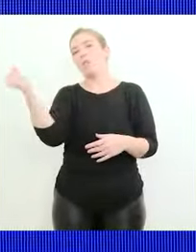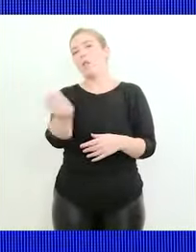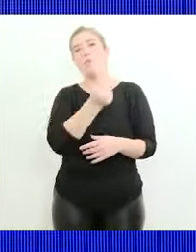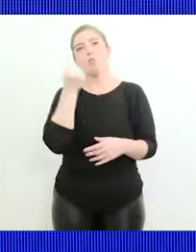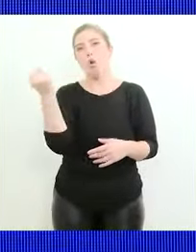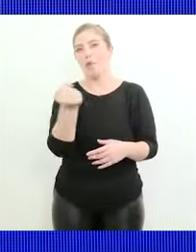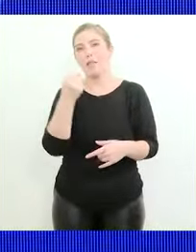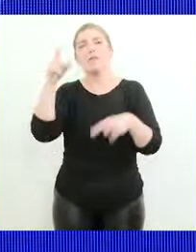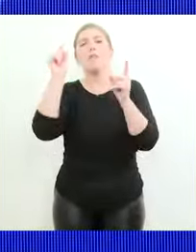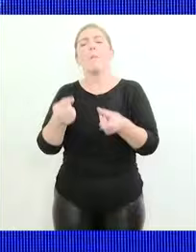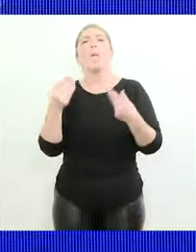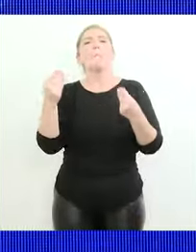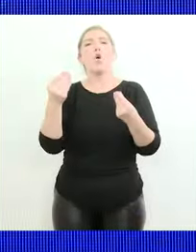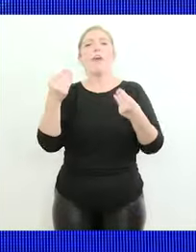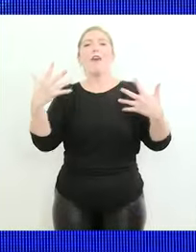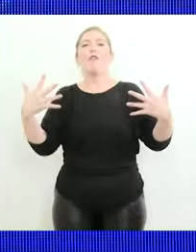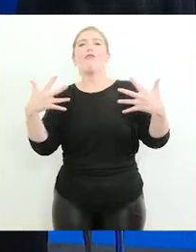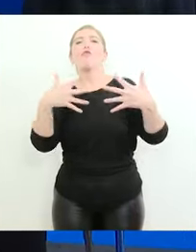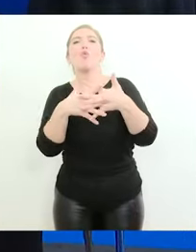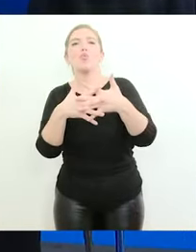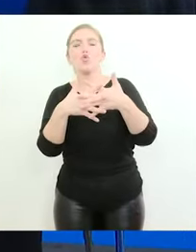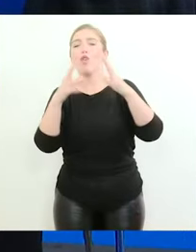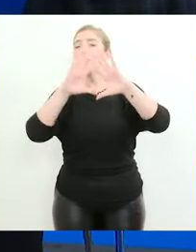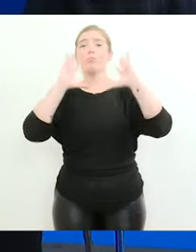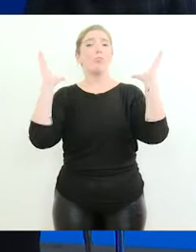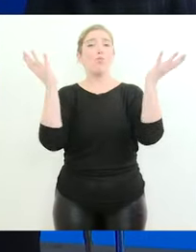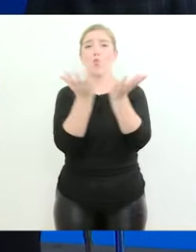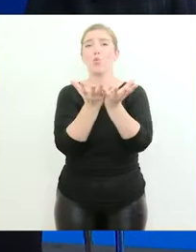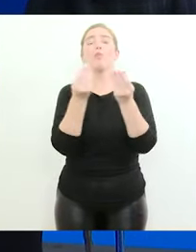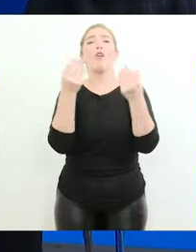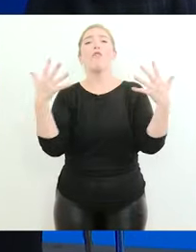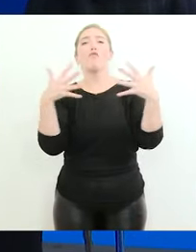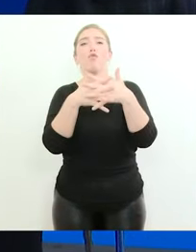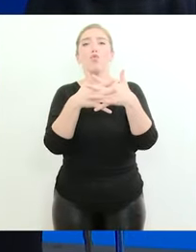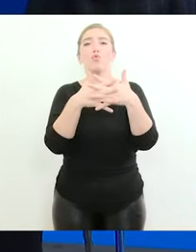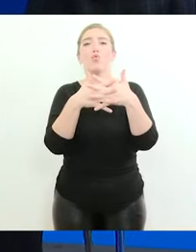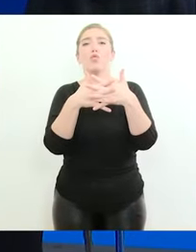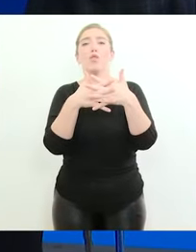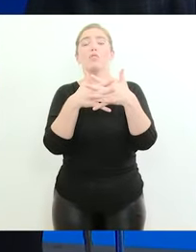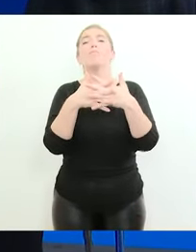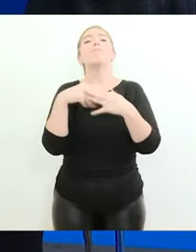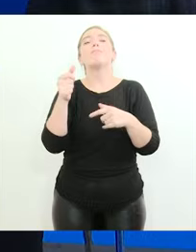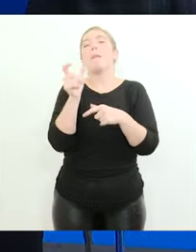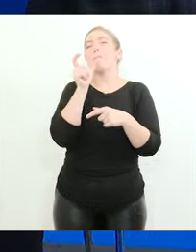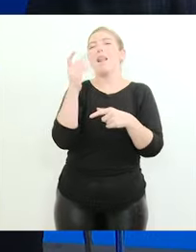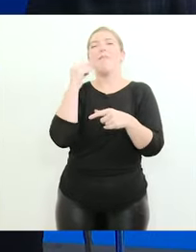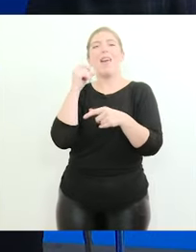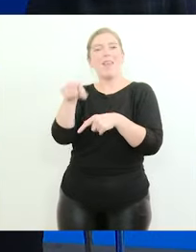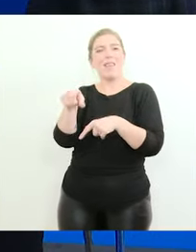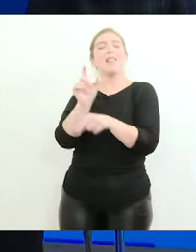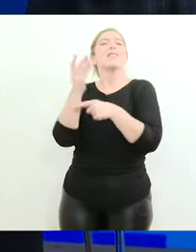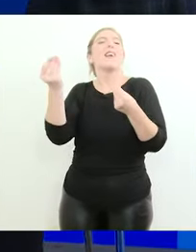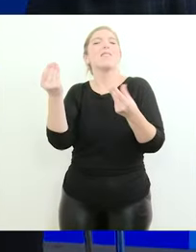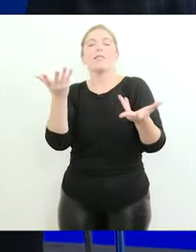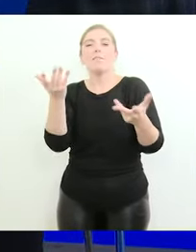sobre todo porque además se dio una fusión a nivel global que es la fusión de Leibn y Alckmin que de alguna manera